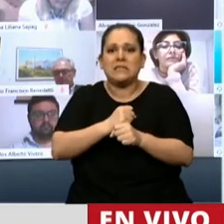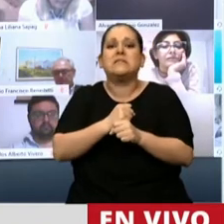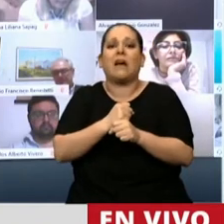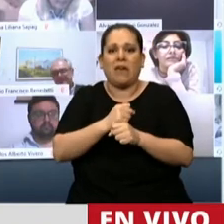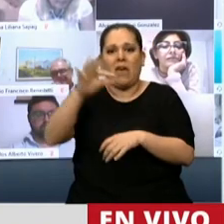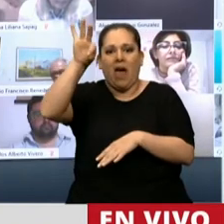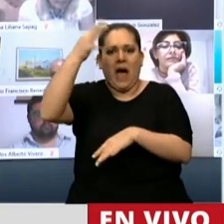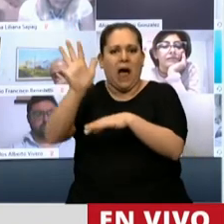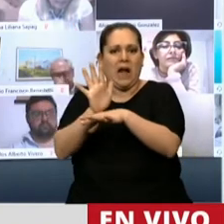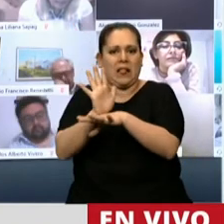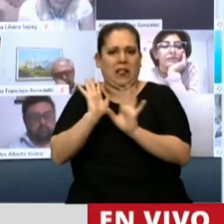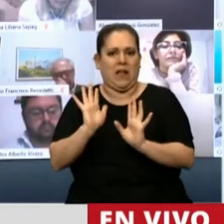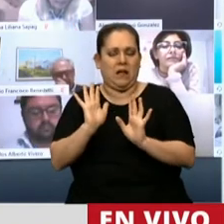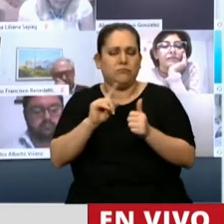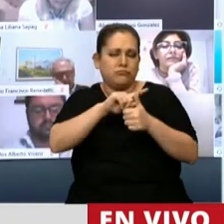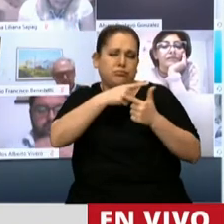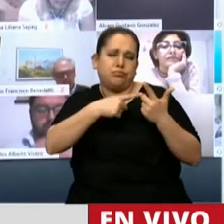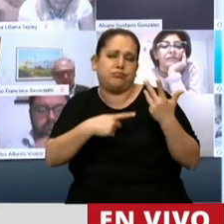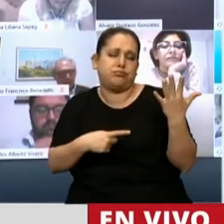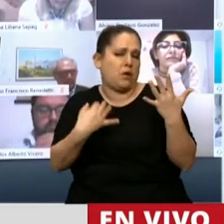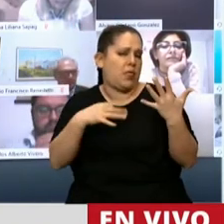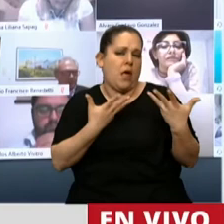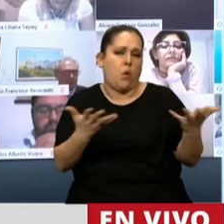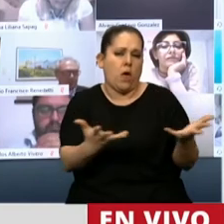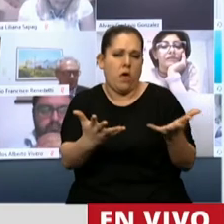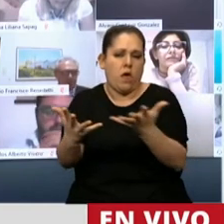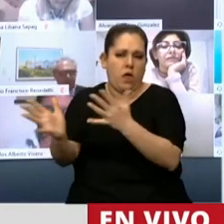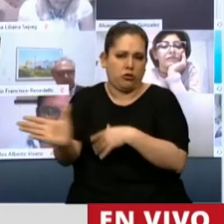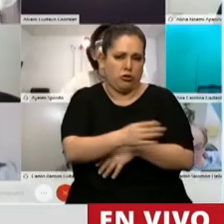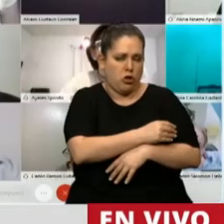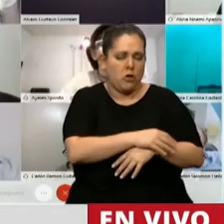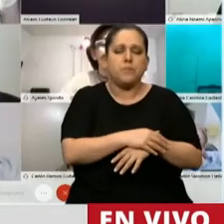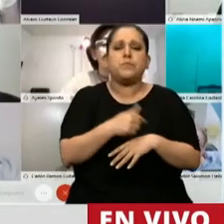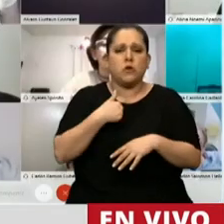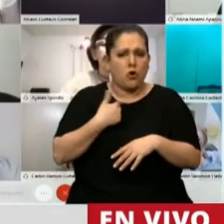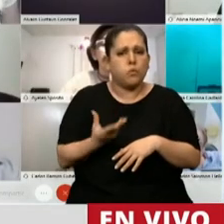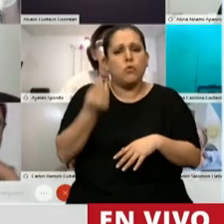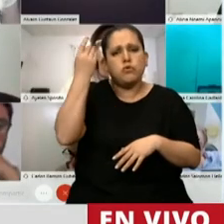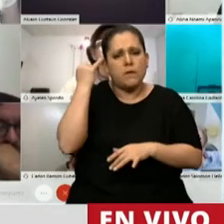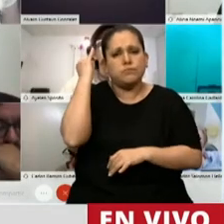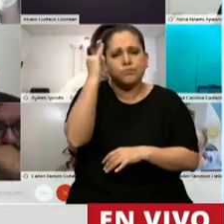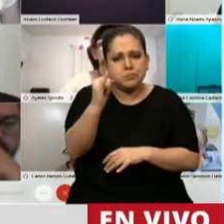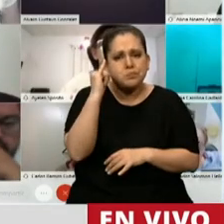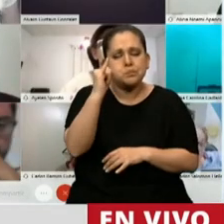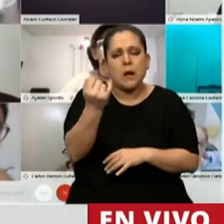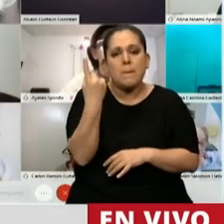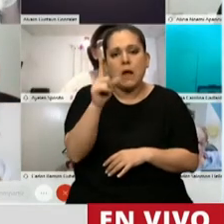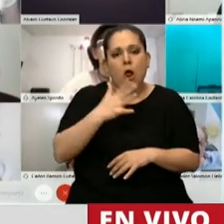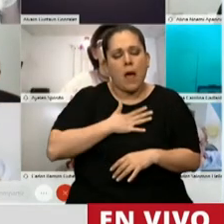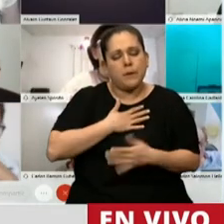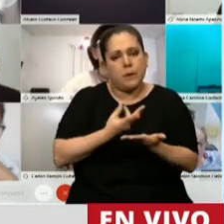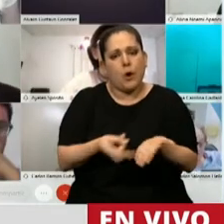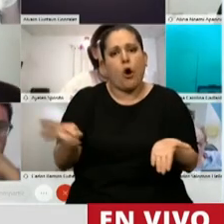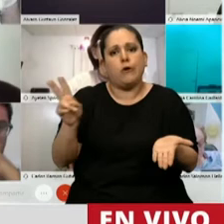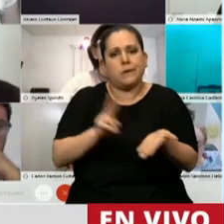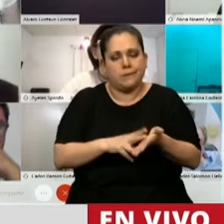Lo que sí quiero expresar, que aquí también ya se lo he dicho y varias veces, pero lamentablemente lo tengo que volver